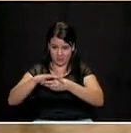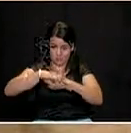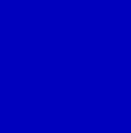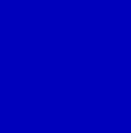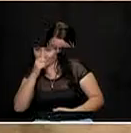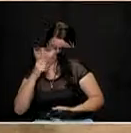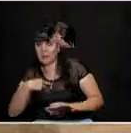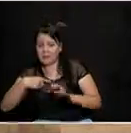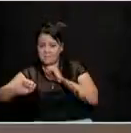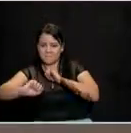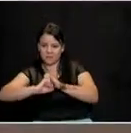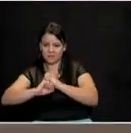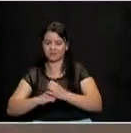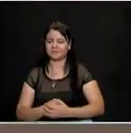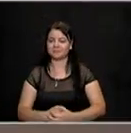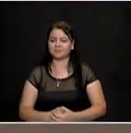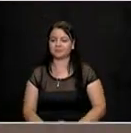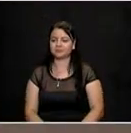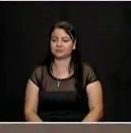lugar